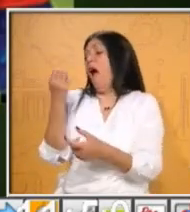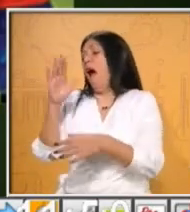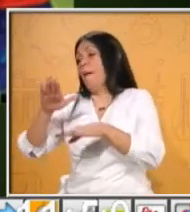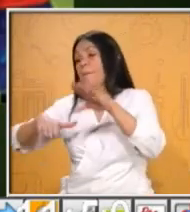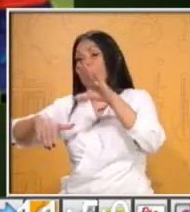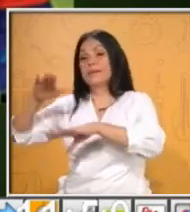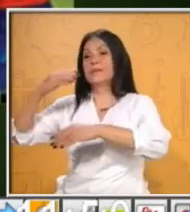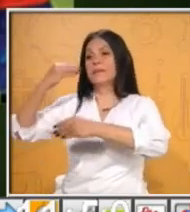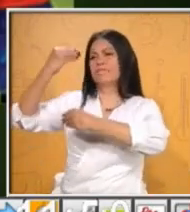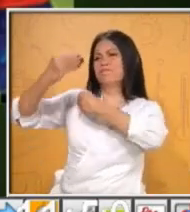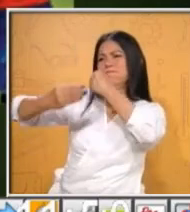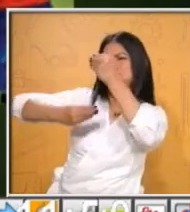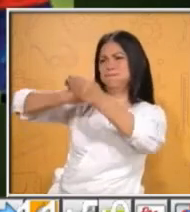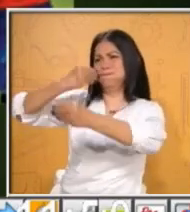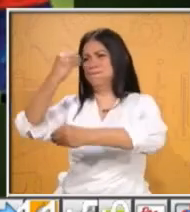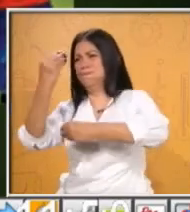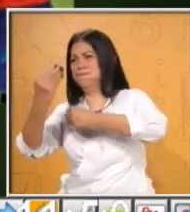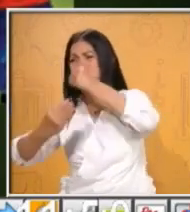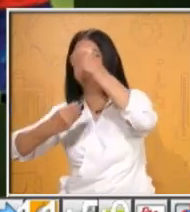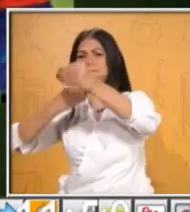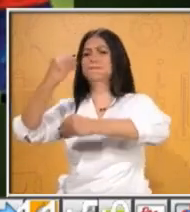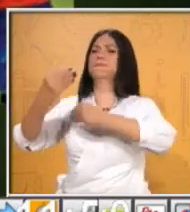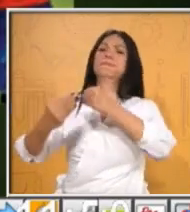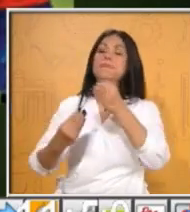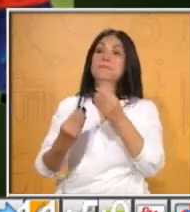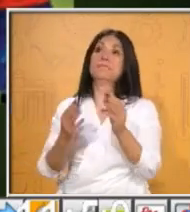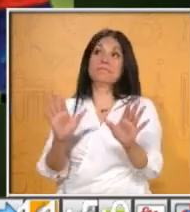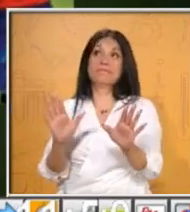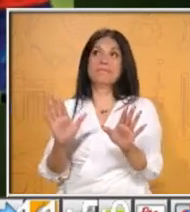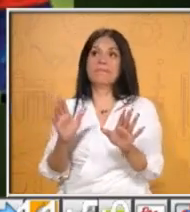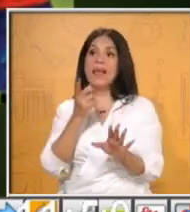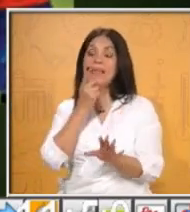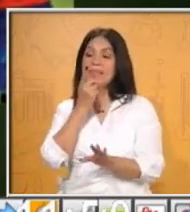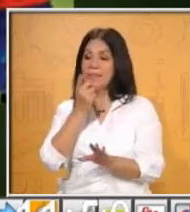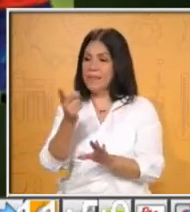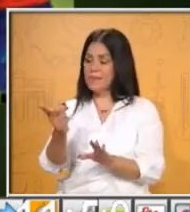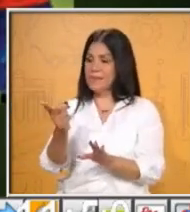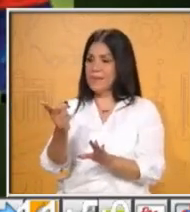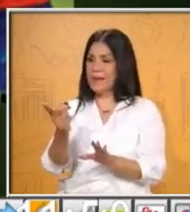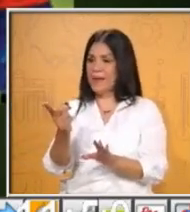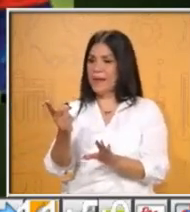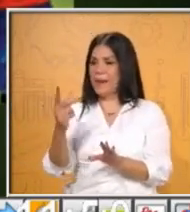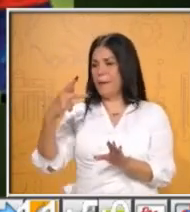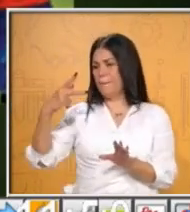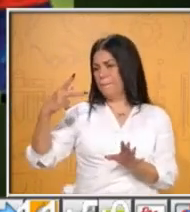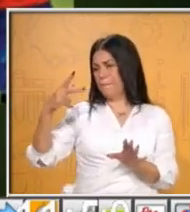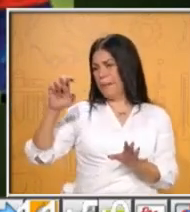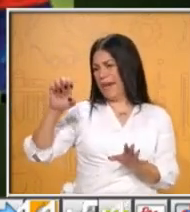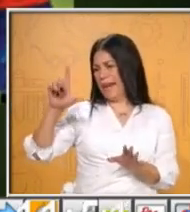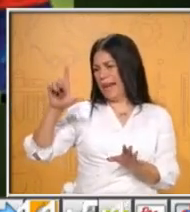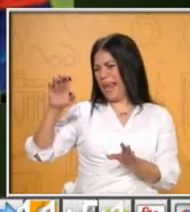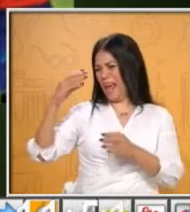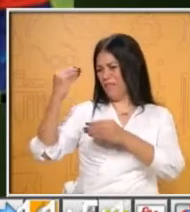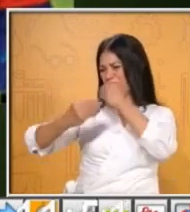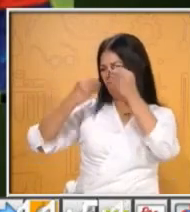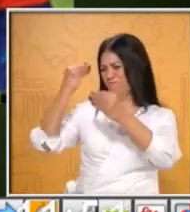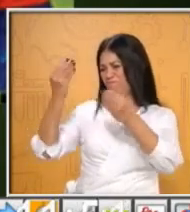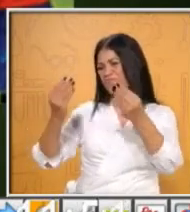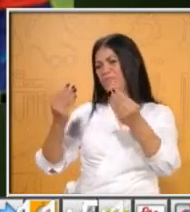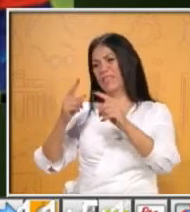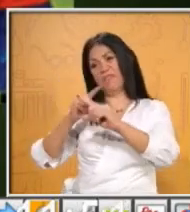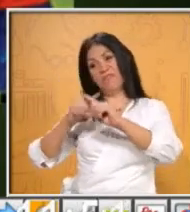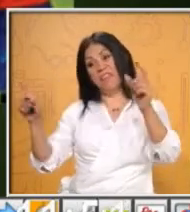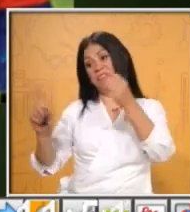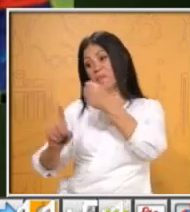ponerse de acuerdo. ¿Pero pelea y conflicto es lo mismo? No, no, no es lo mismo. El conflicto